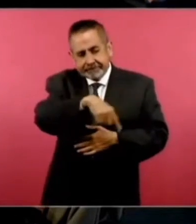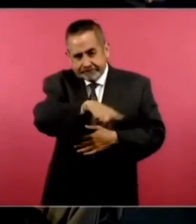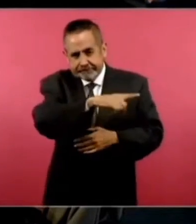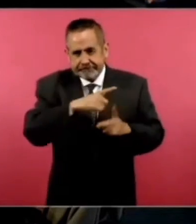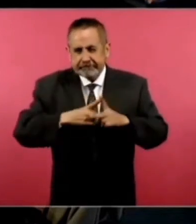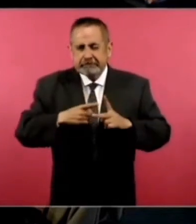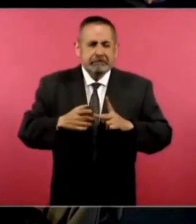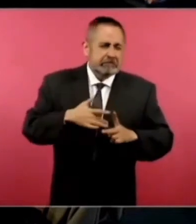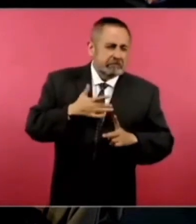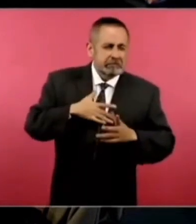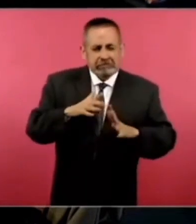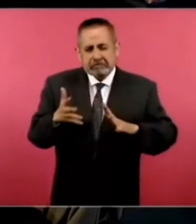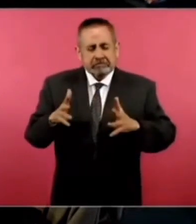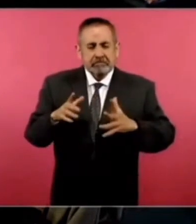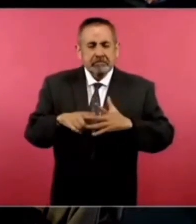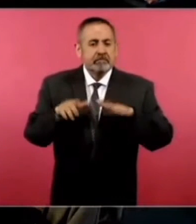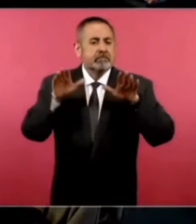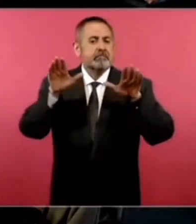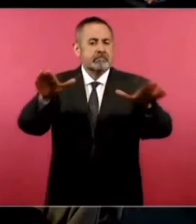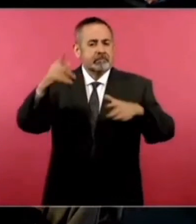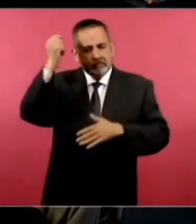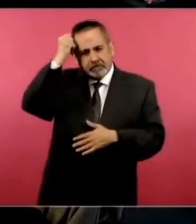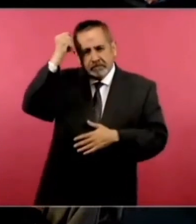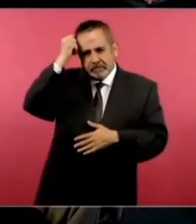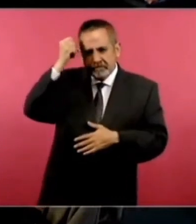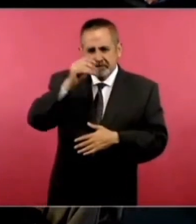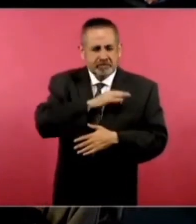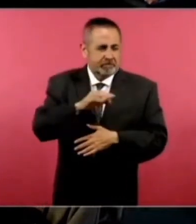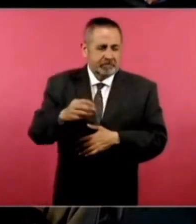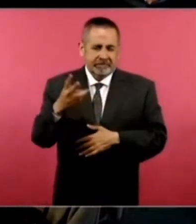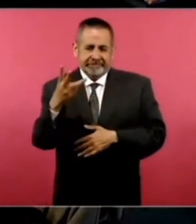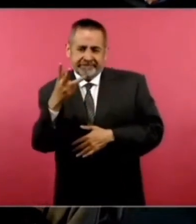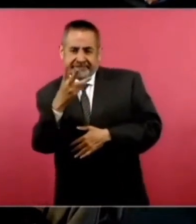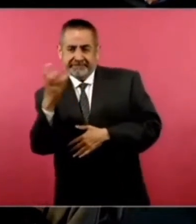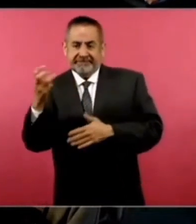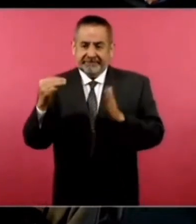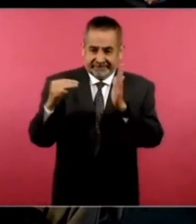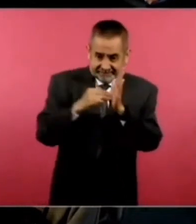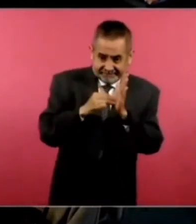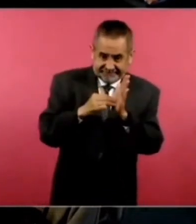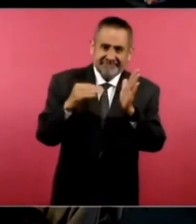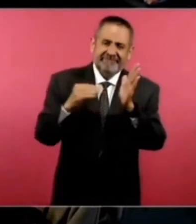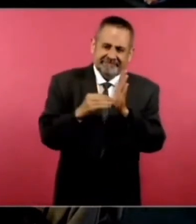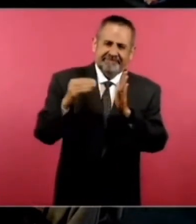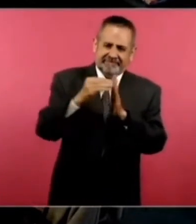en el aeropuerto de Texcoco, 300 mil millones.